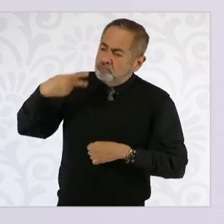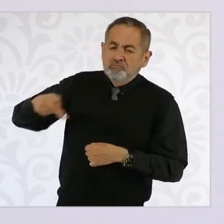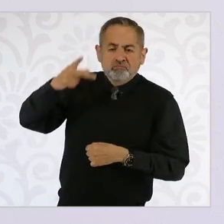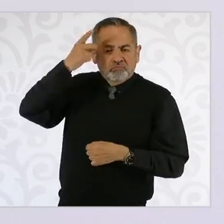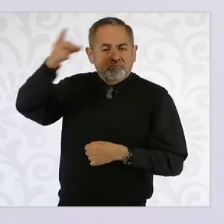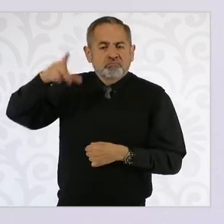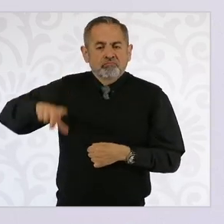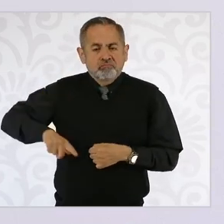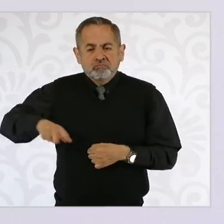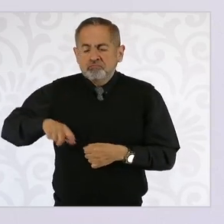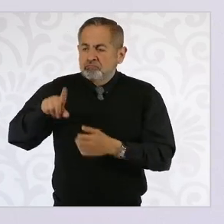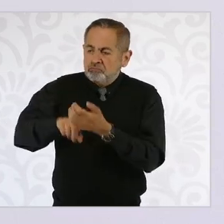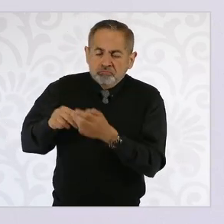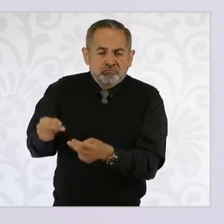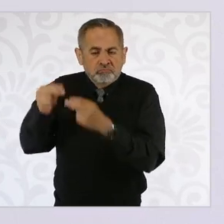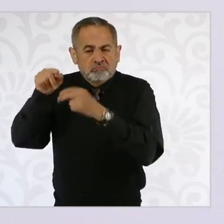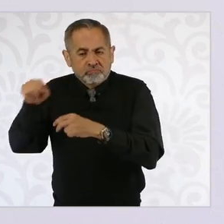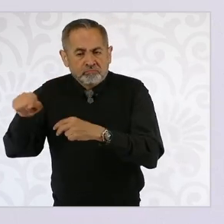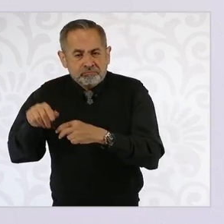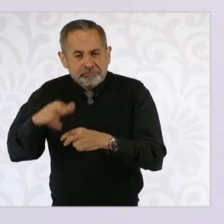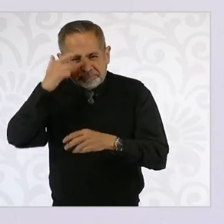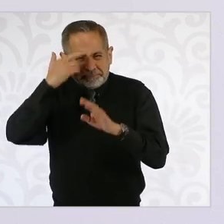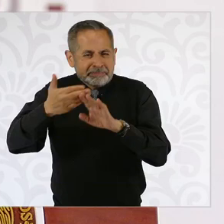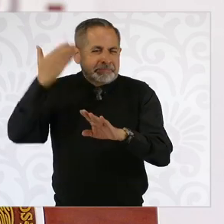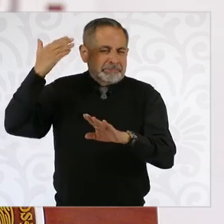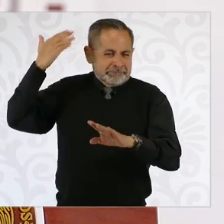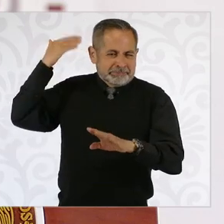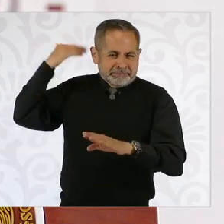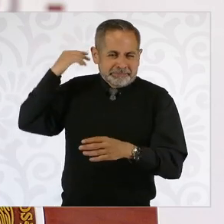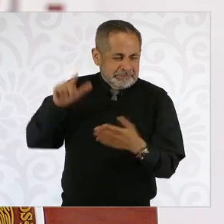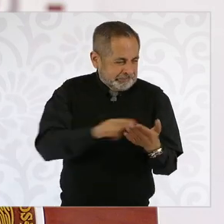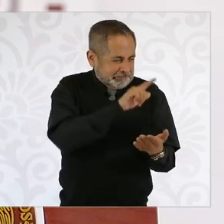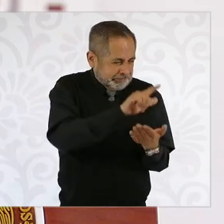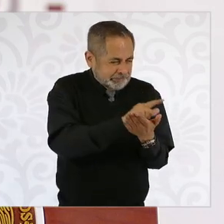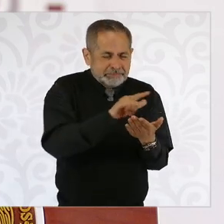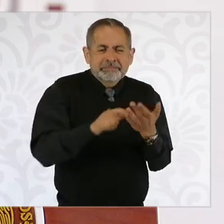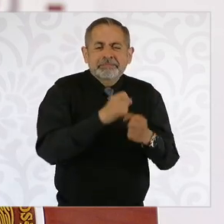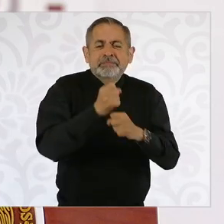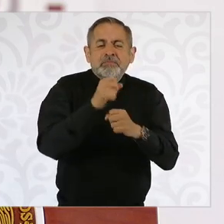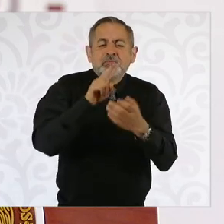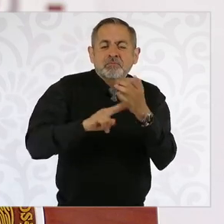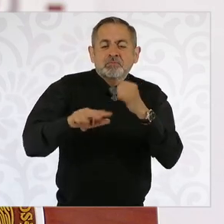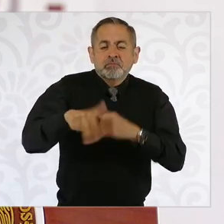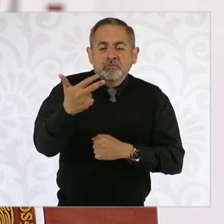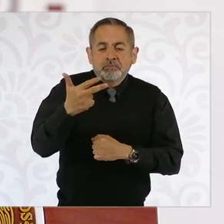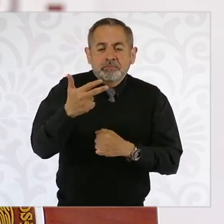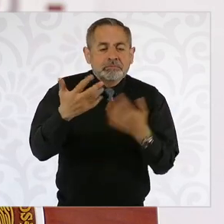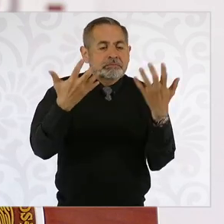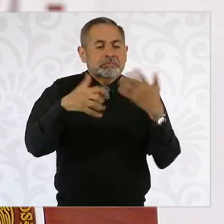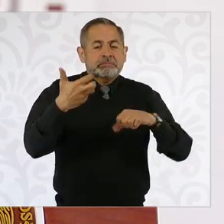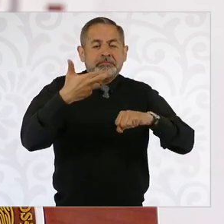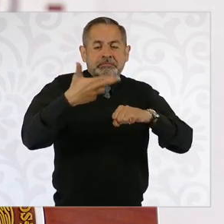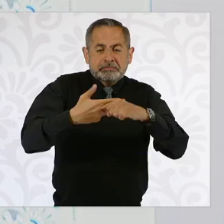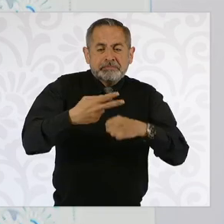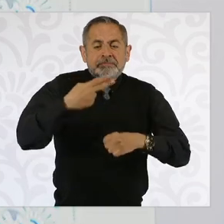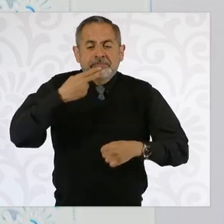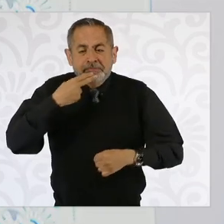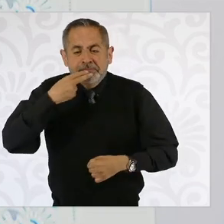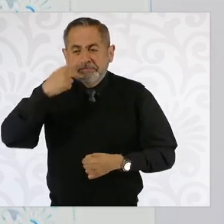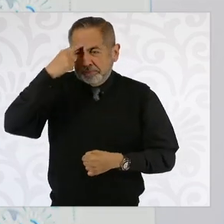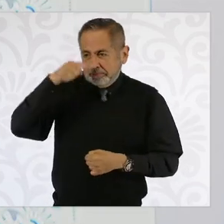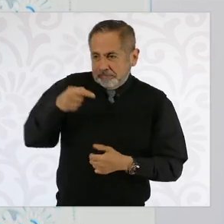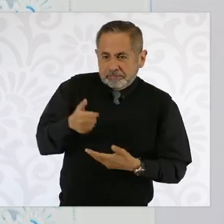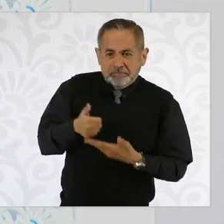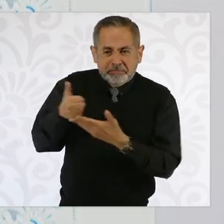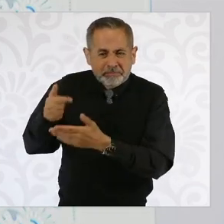porque con el nombre que le habían dado en la reforma del 2013 de empresas productivas del Estado,